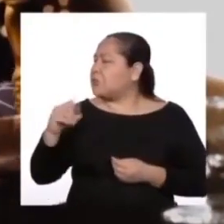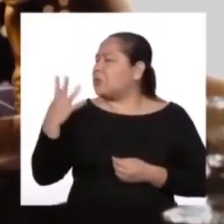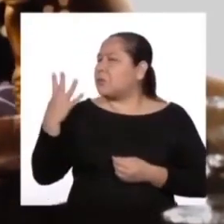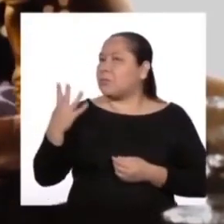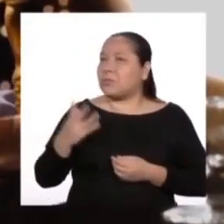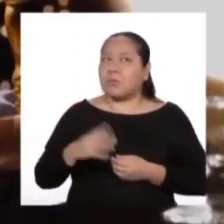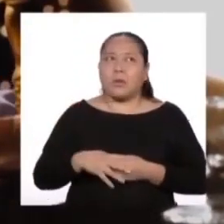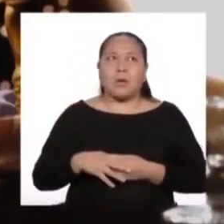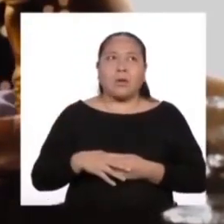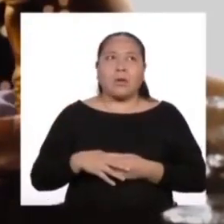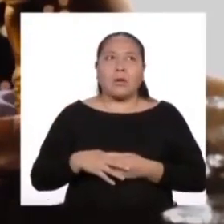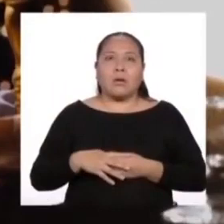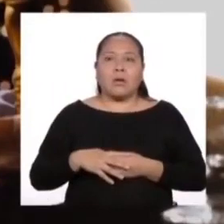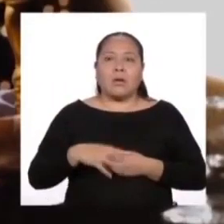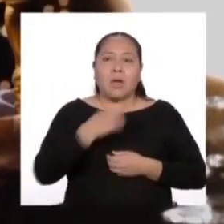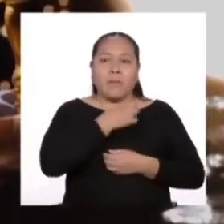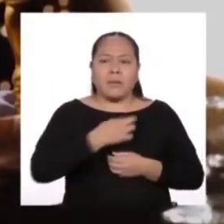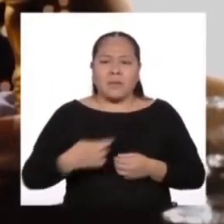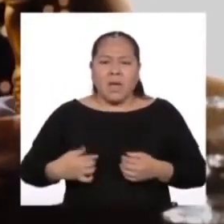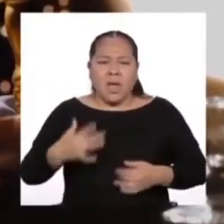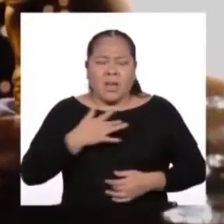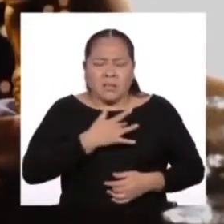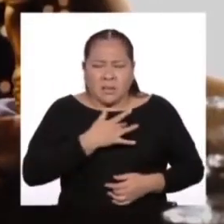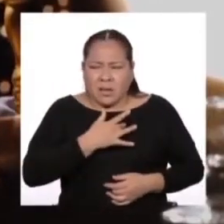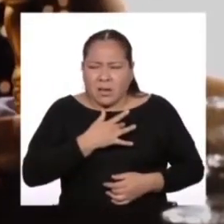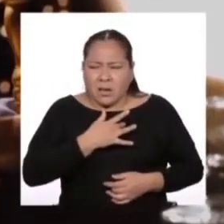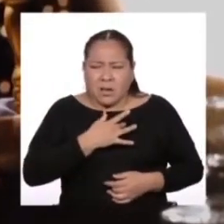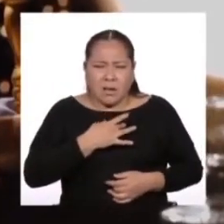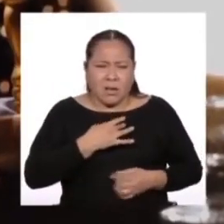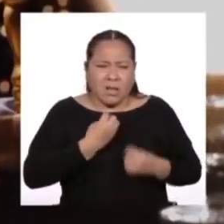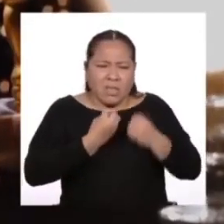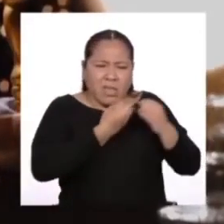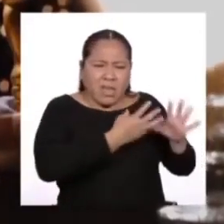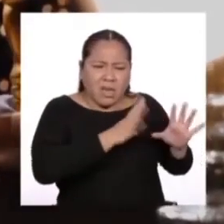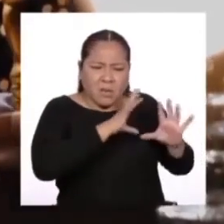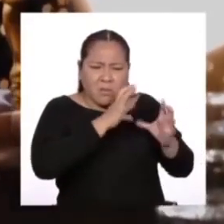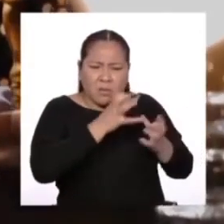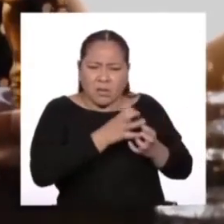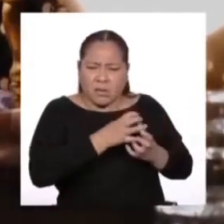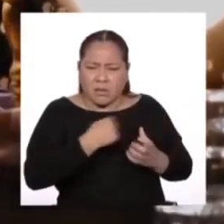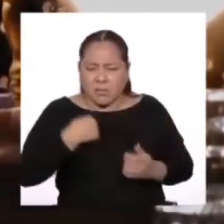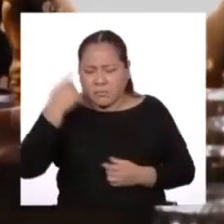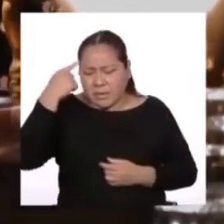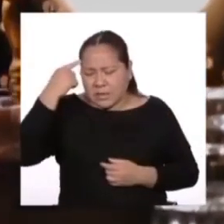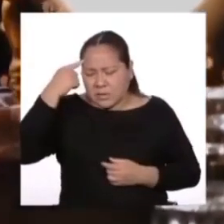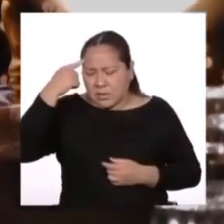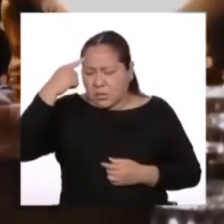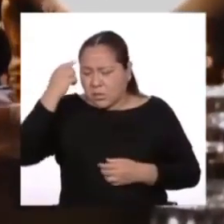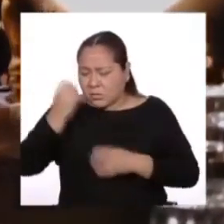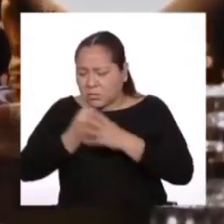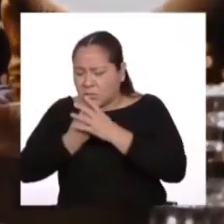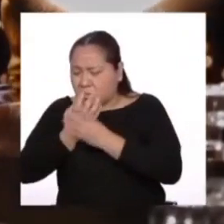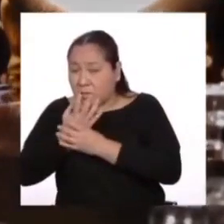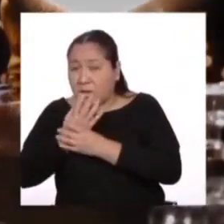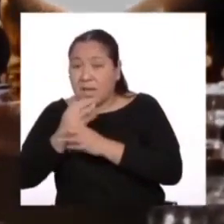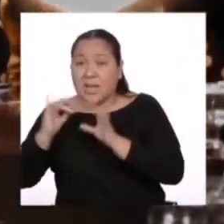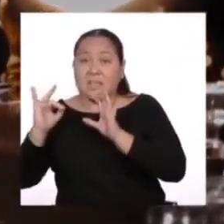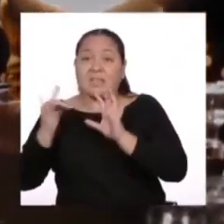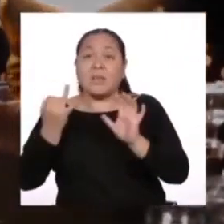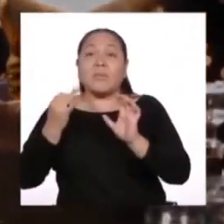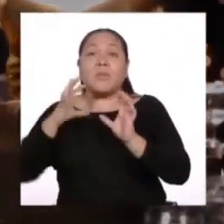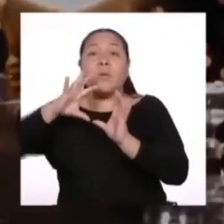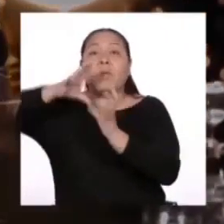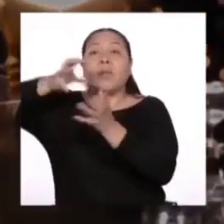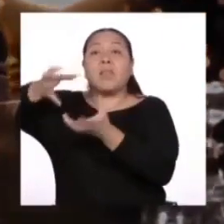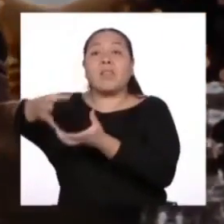Por primera vez, el principito se arrepintió de haber dejado su planeta y partió pensando en su flor. El séptimo planeta que visitó